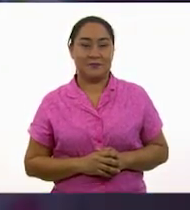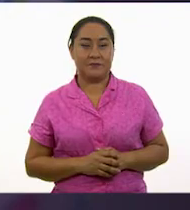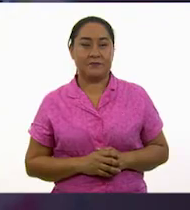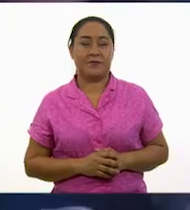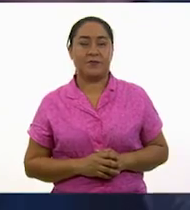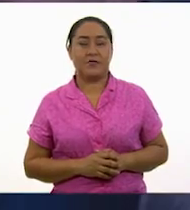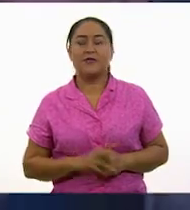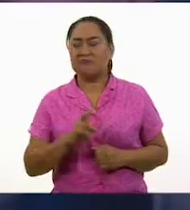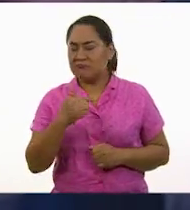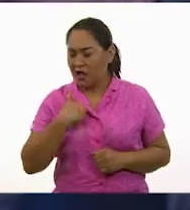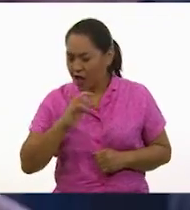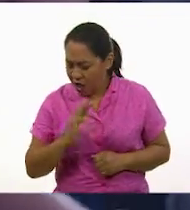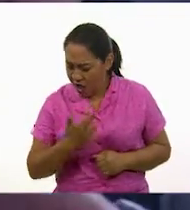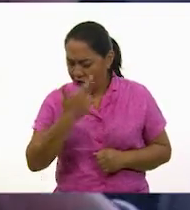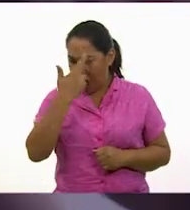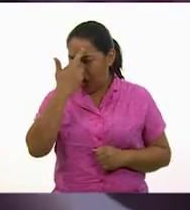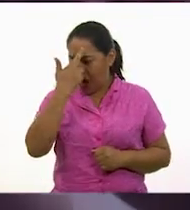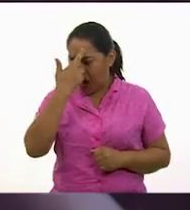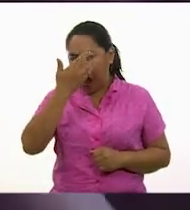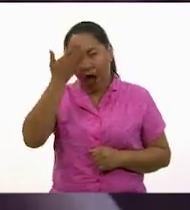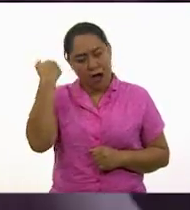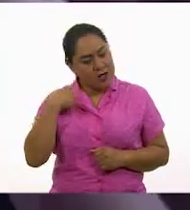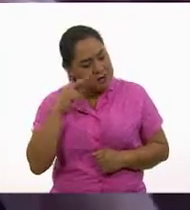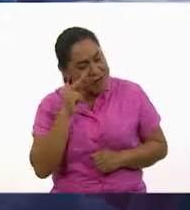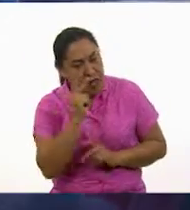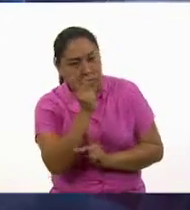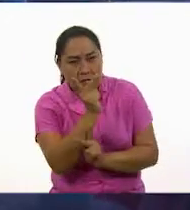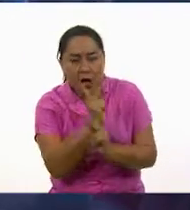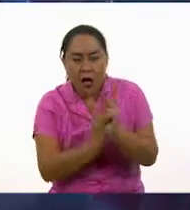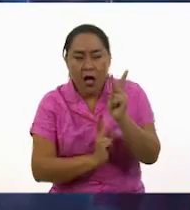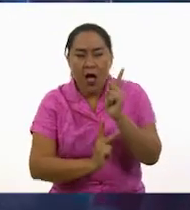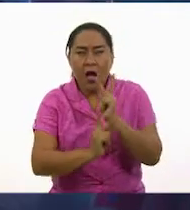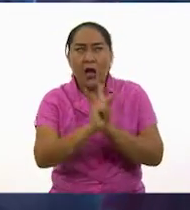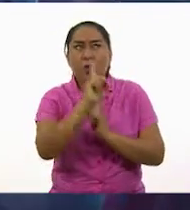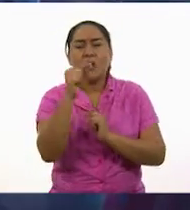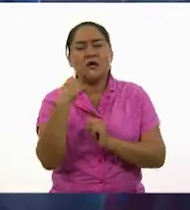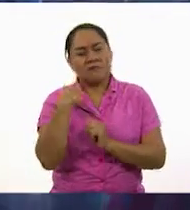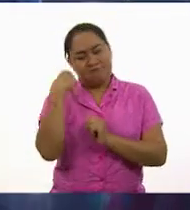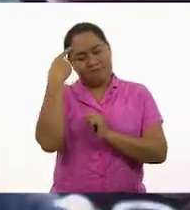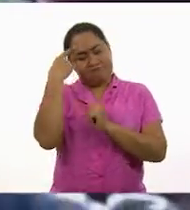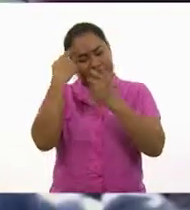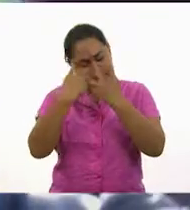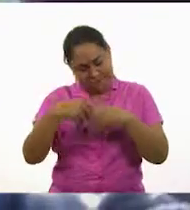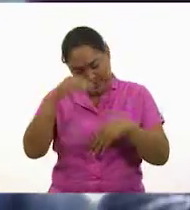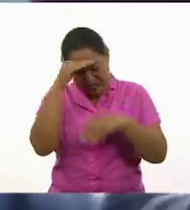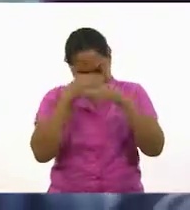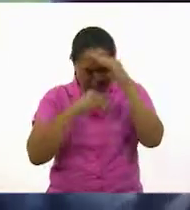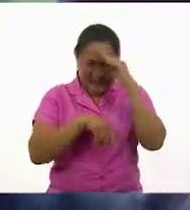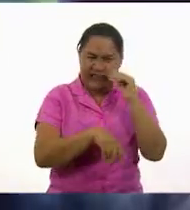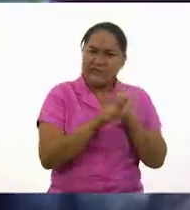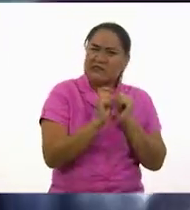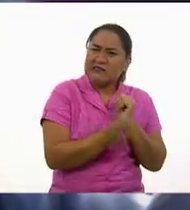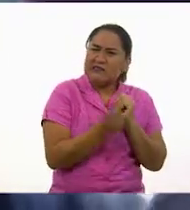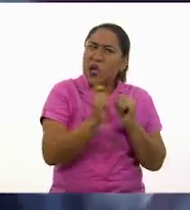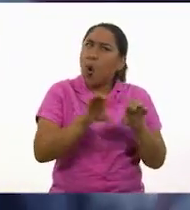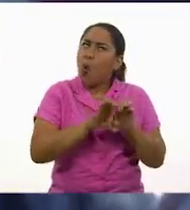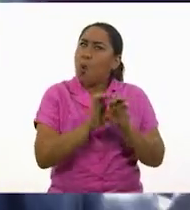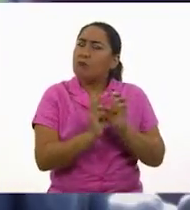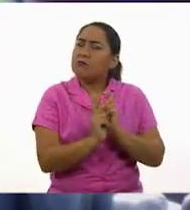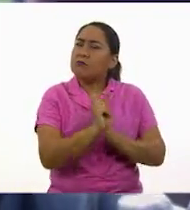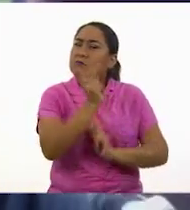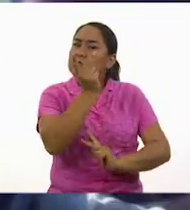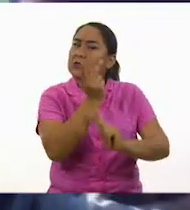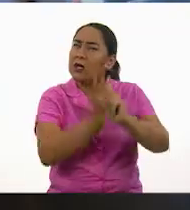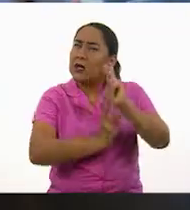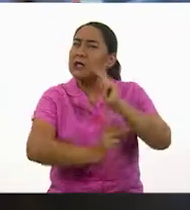Todavía me acuerdo la primera vez que vi germinar una plantita y en mi cabeza solo podía pensar qué tenía que pasar en él para que